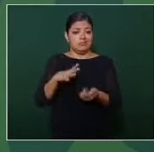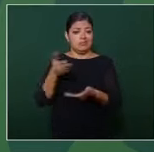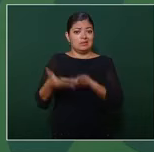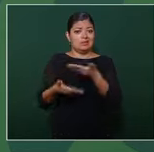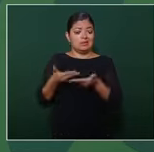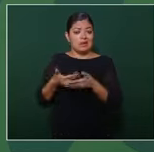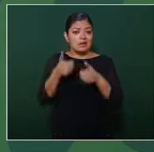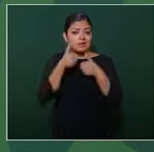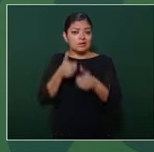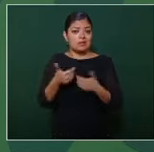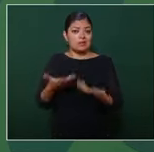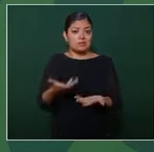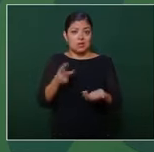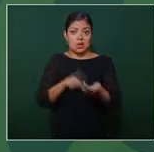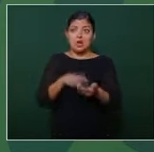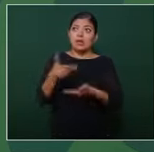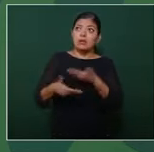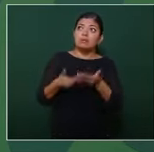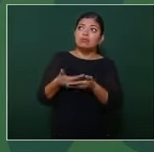de las empresas